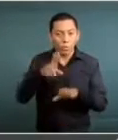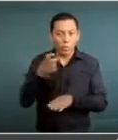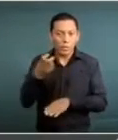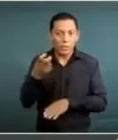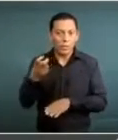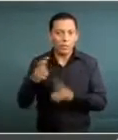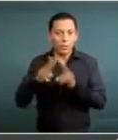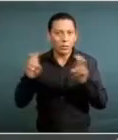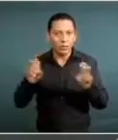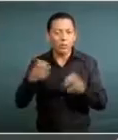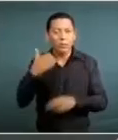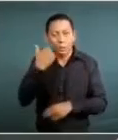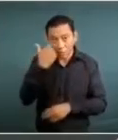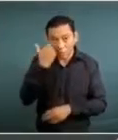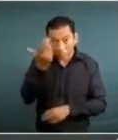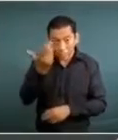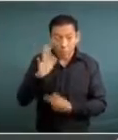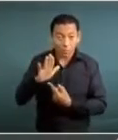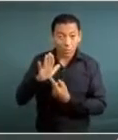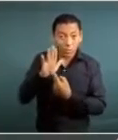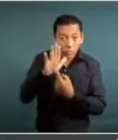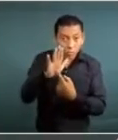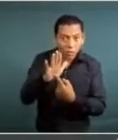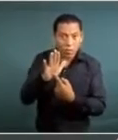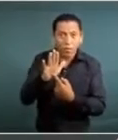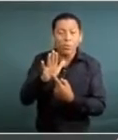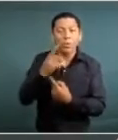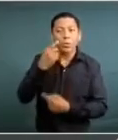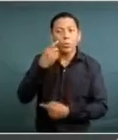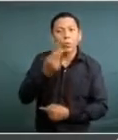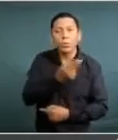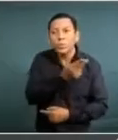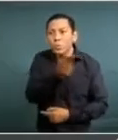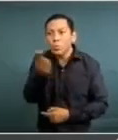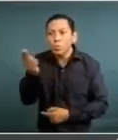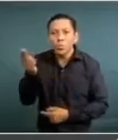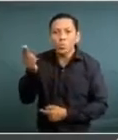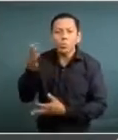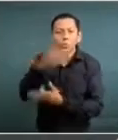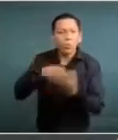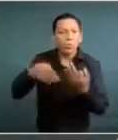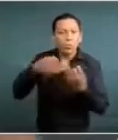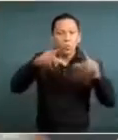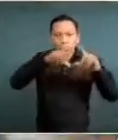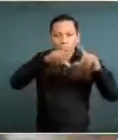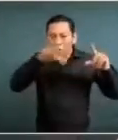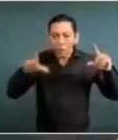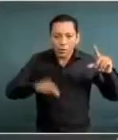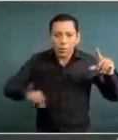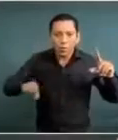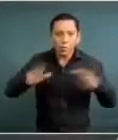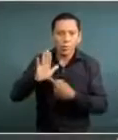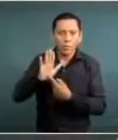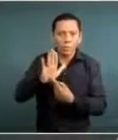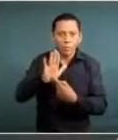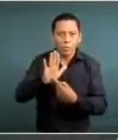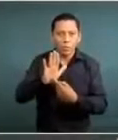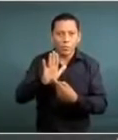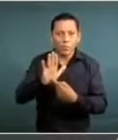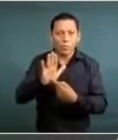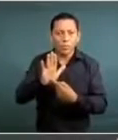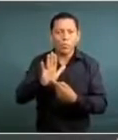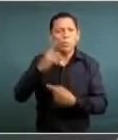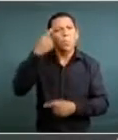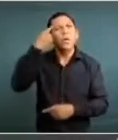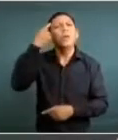Quiero mostrarla a todos los mexicanos. Lo hago